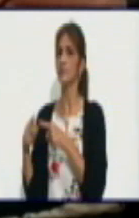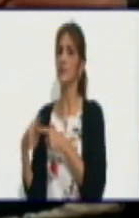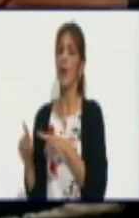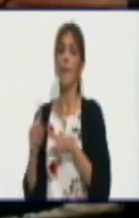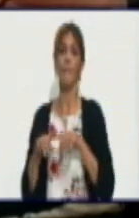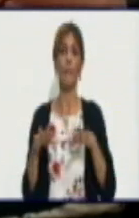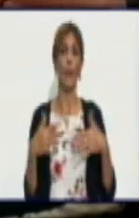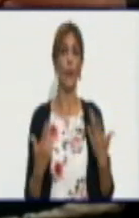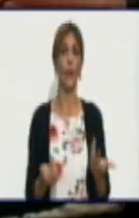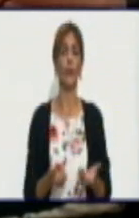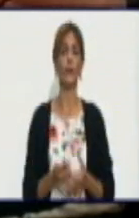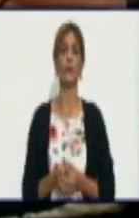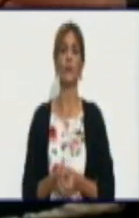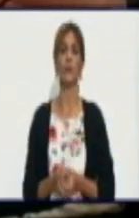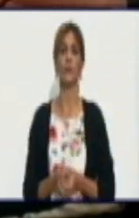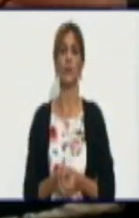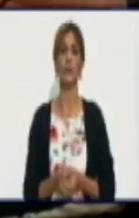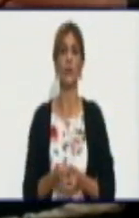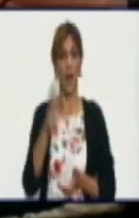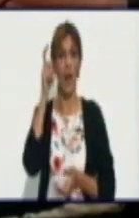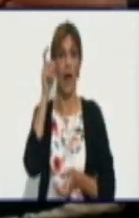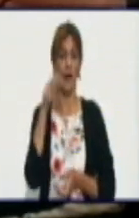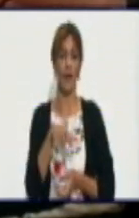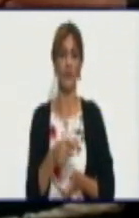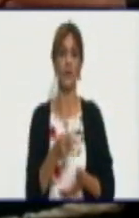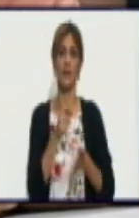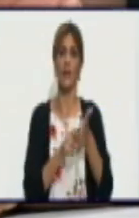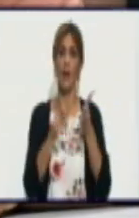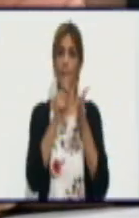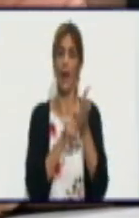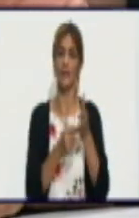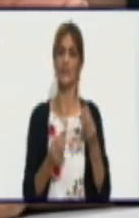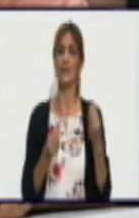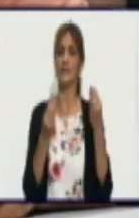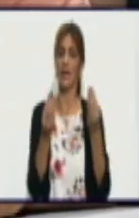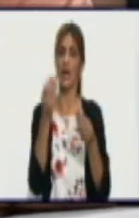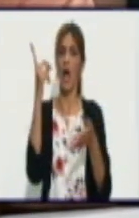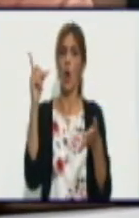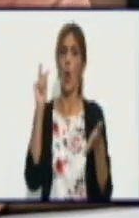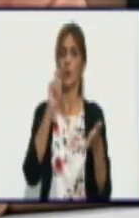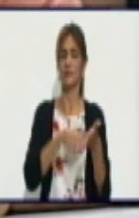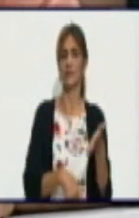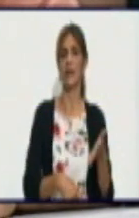establecidos por la ganadería y del plan de entrega contratada.